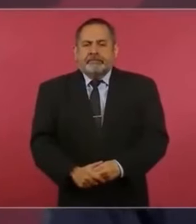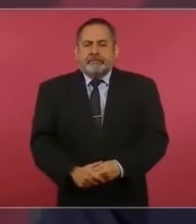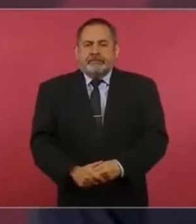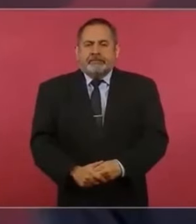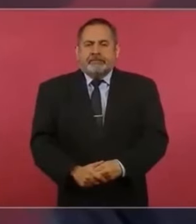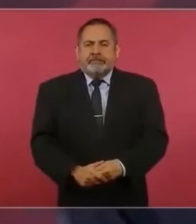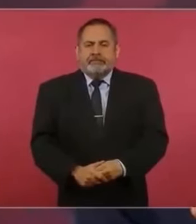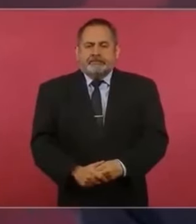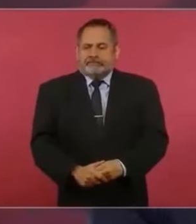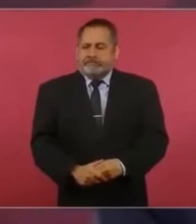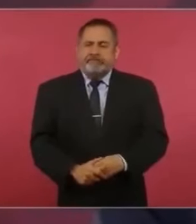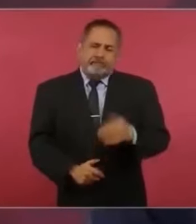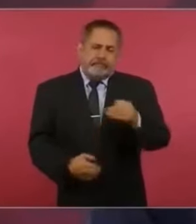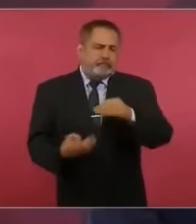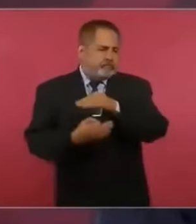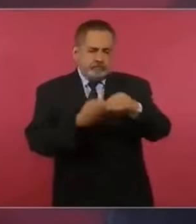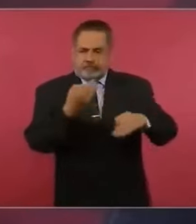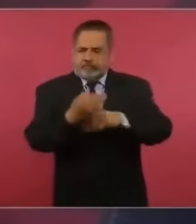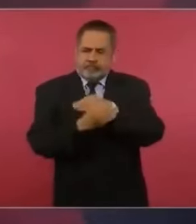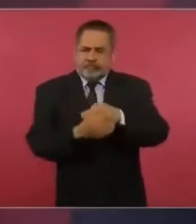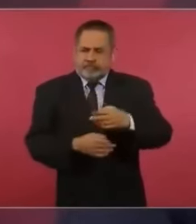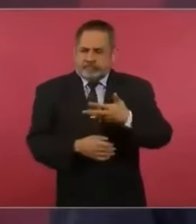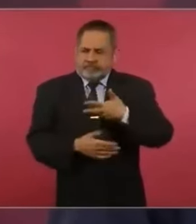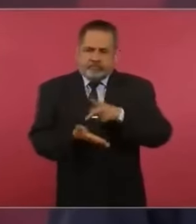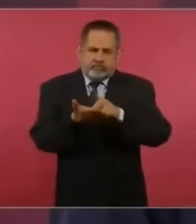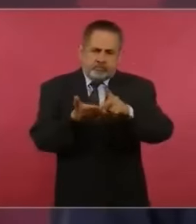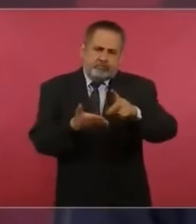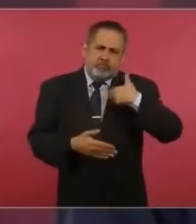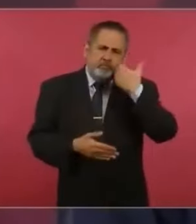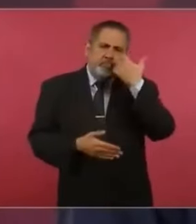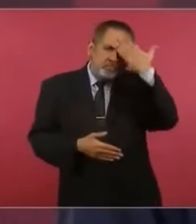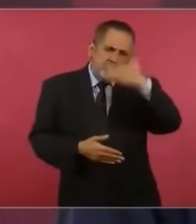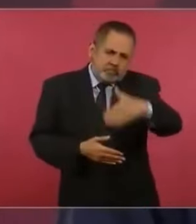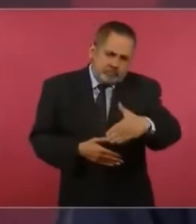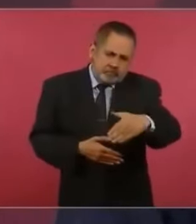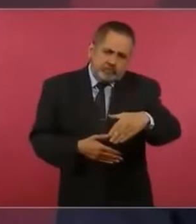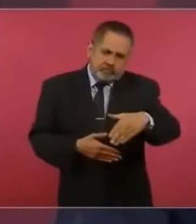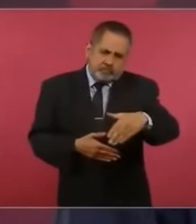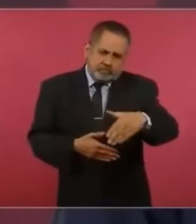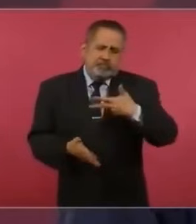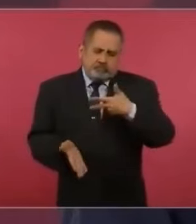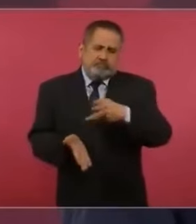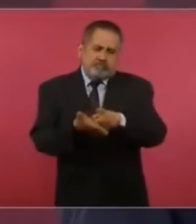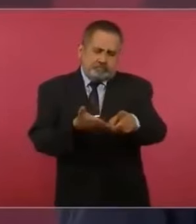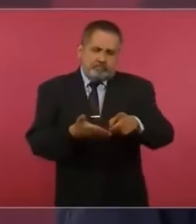Y todos tenemos el derecho a saber qué sucedió.